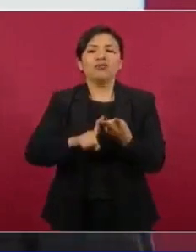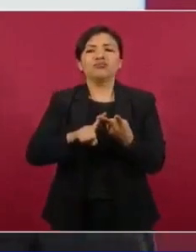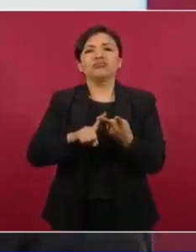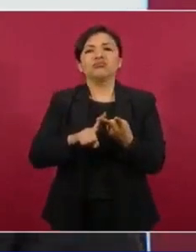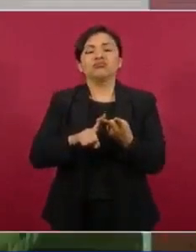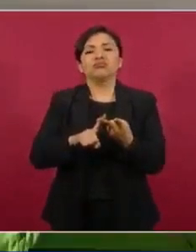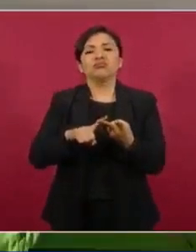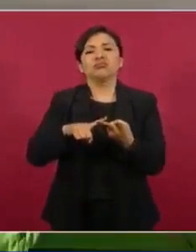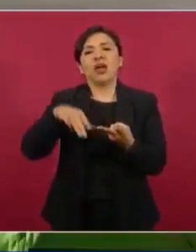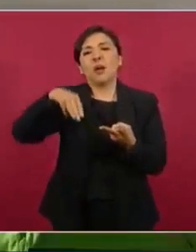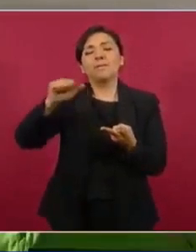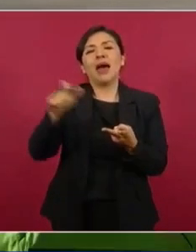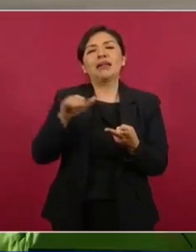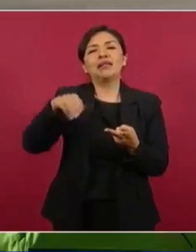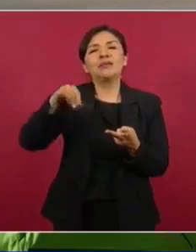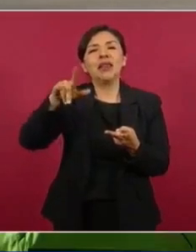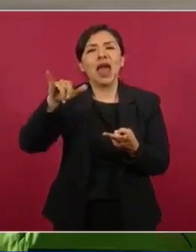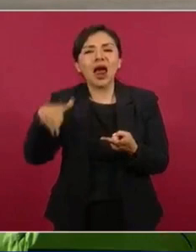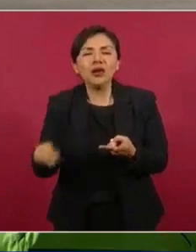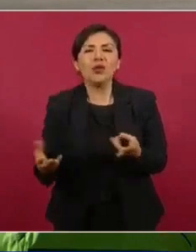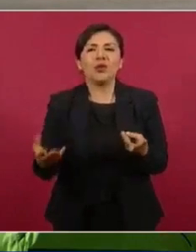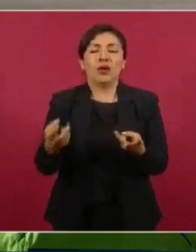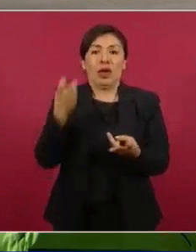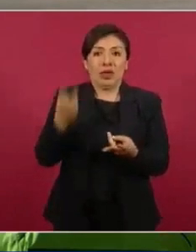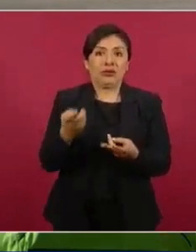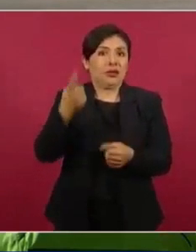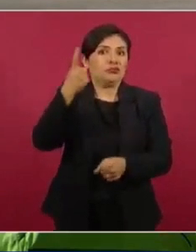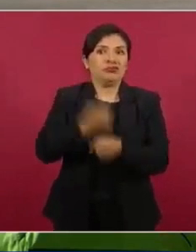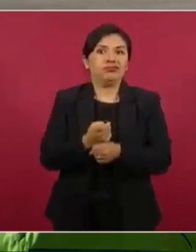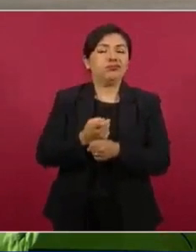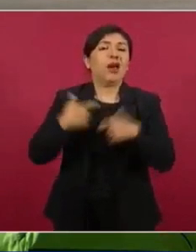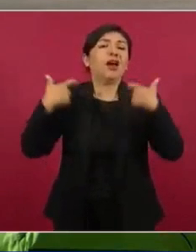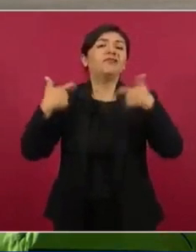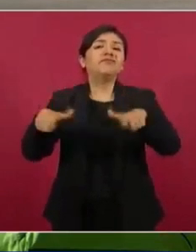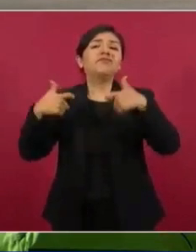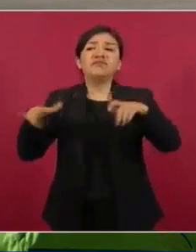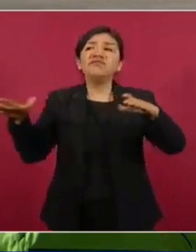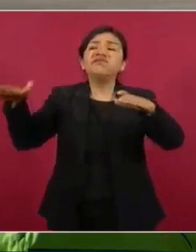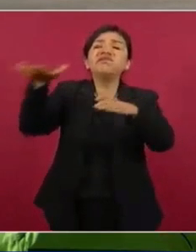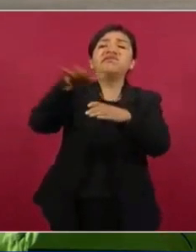eran los que dominaban la aristocracia,